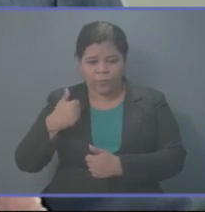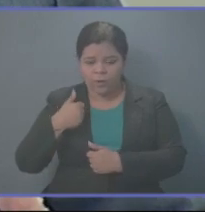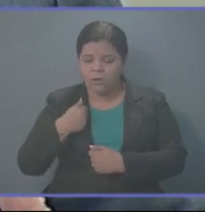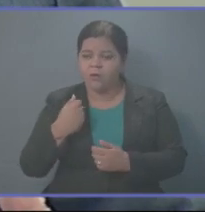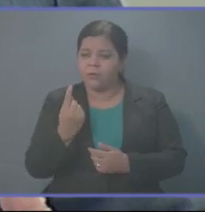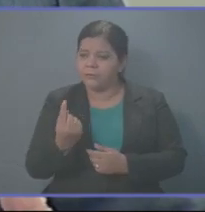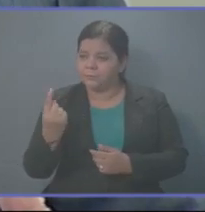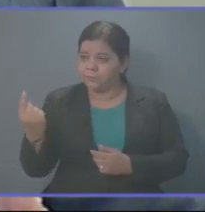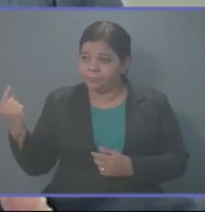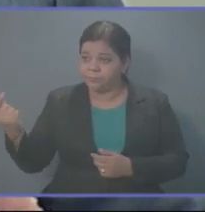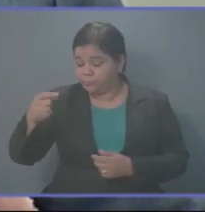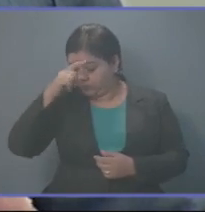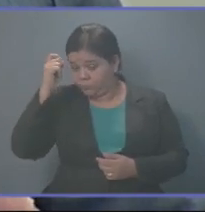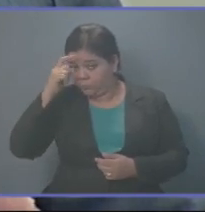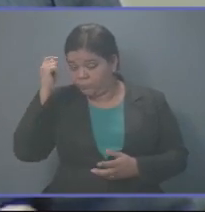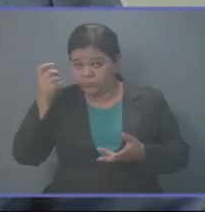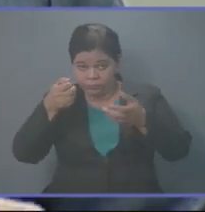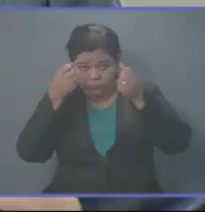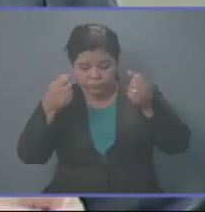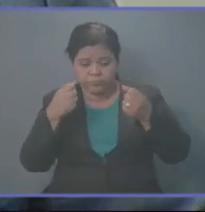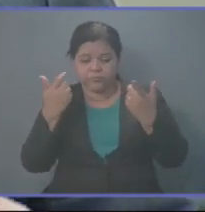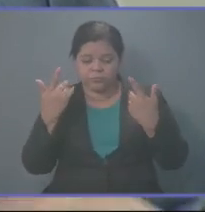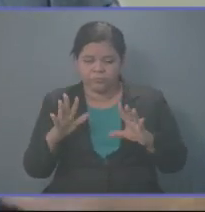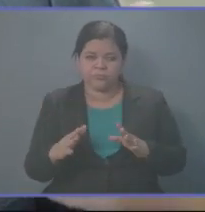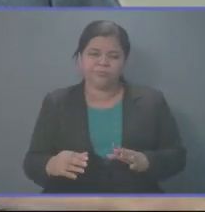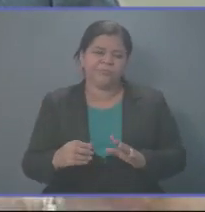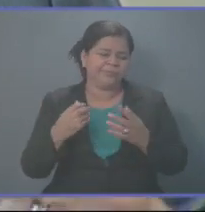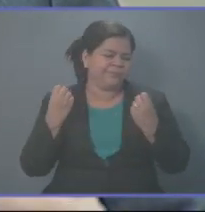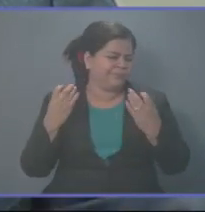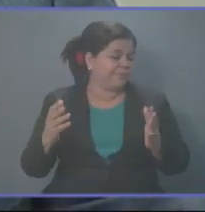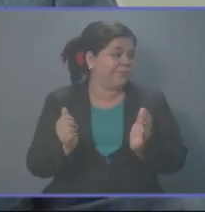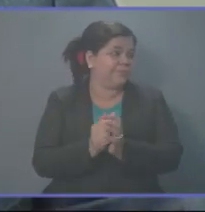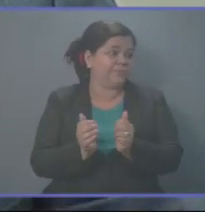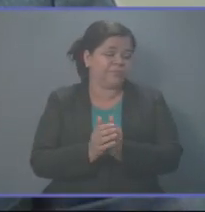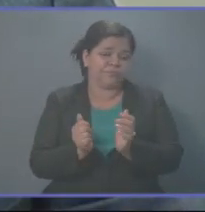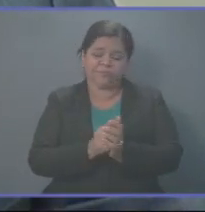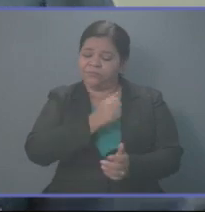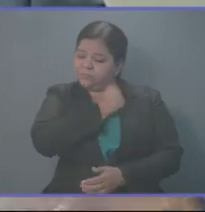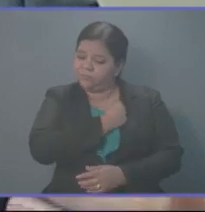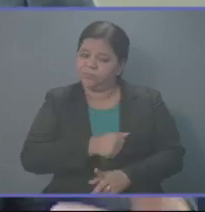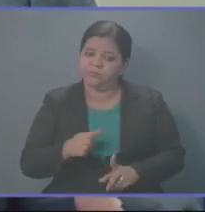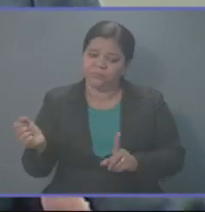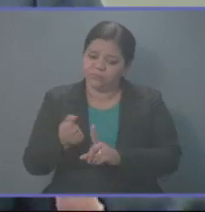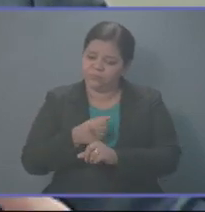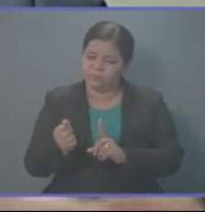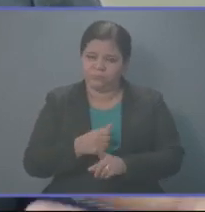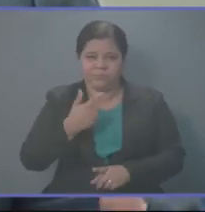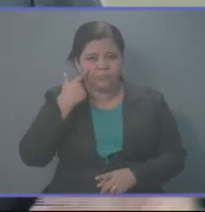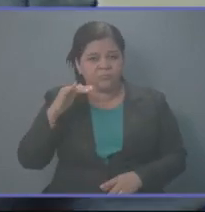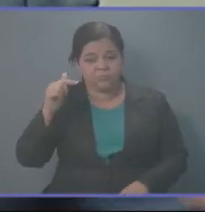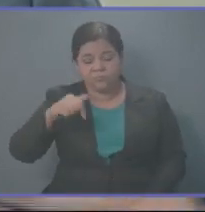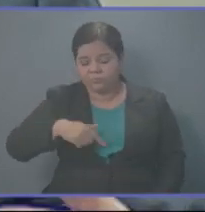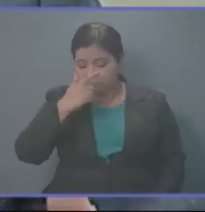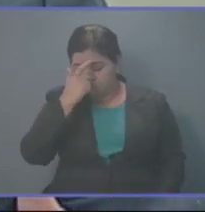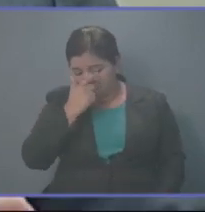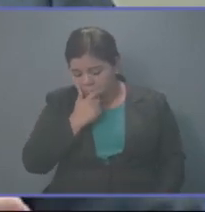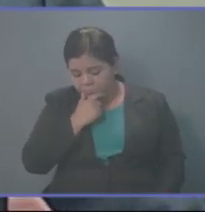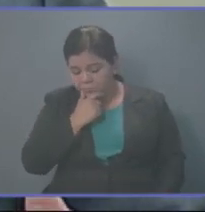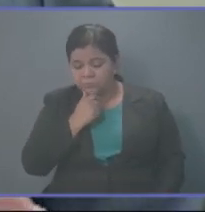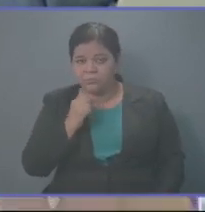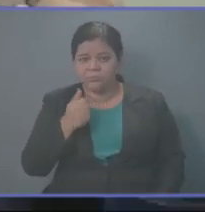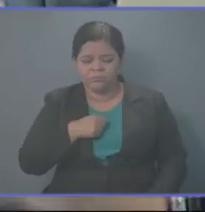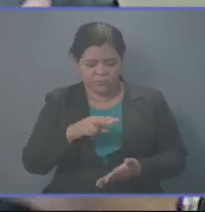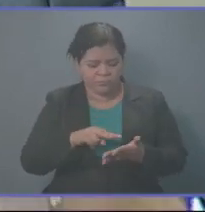centros penales, ese embate tan terrible de la delincuencia, nada menos hoy con tristeza leía una noticia